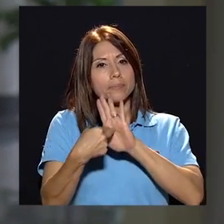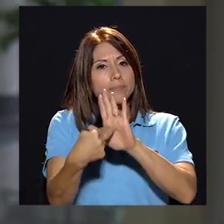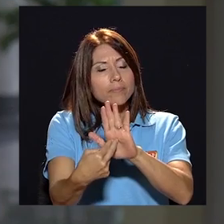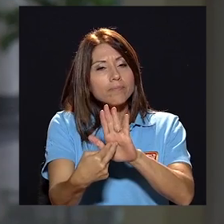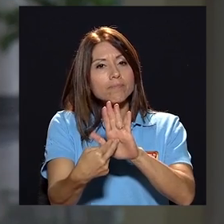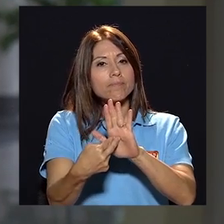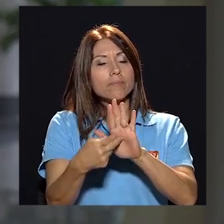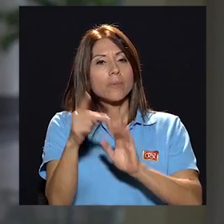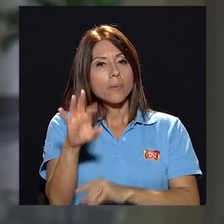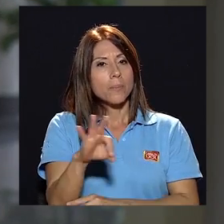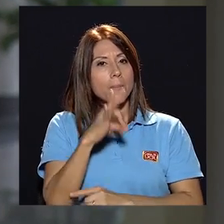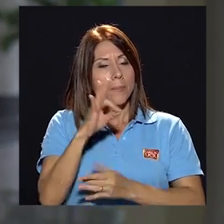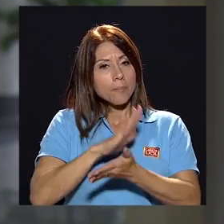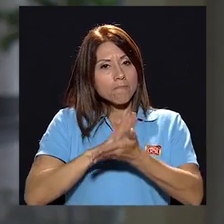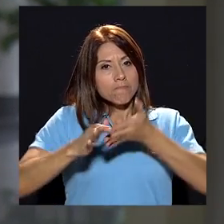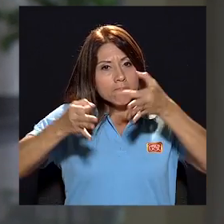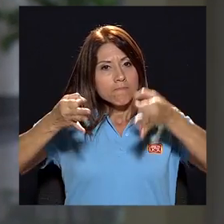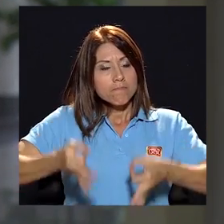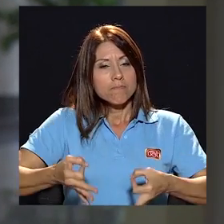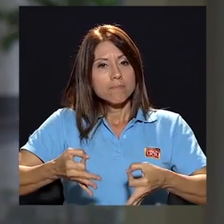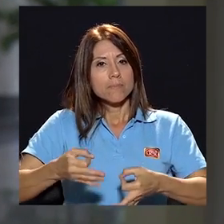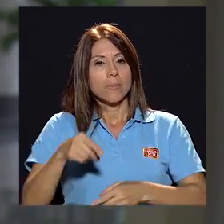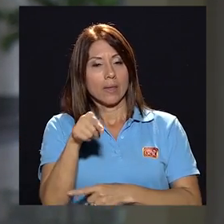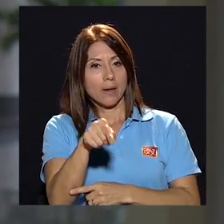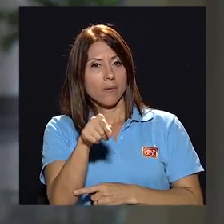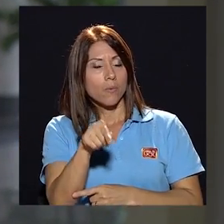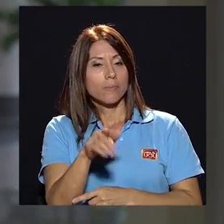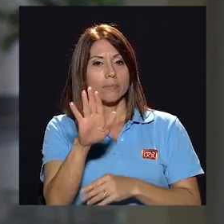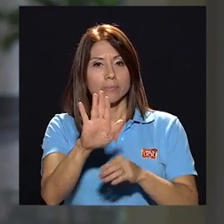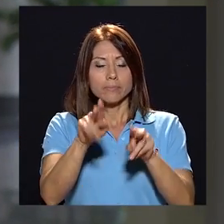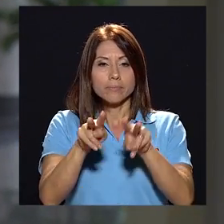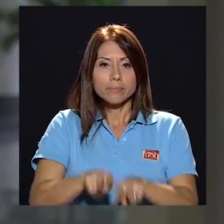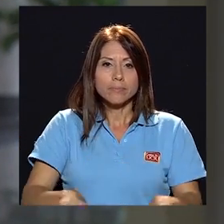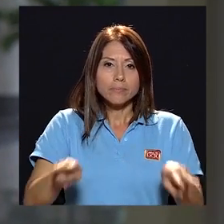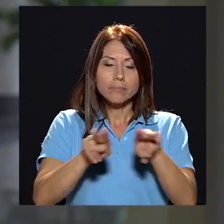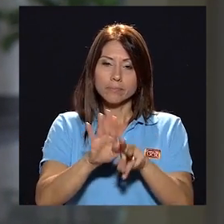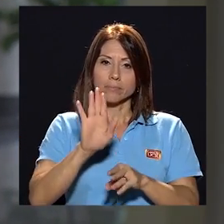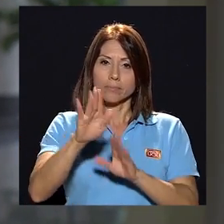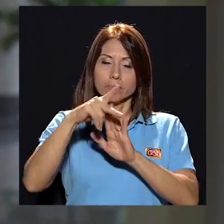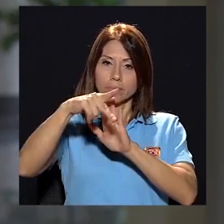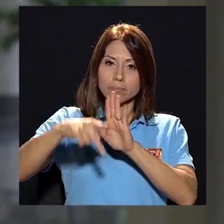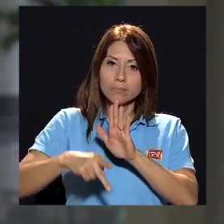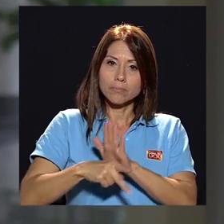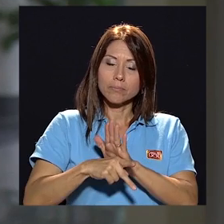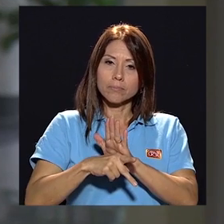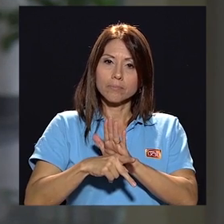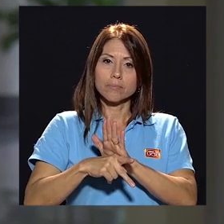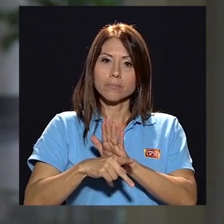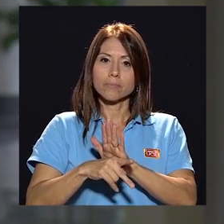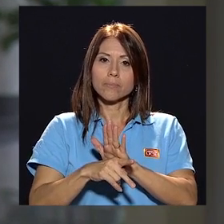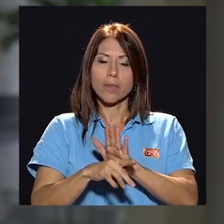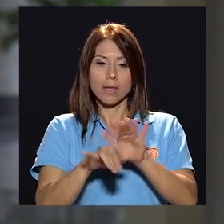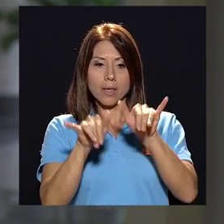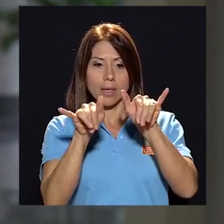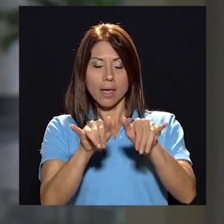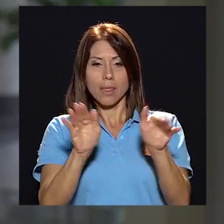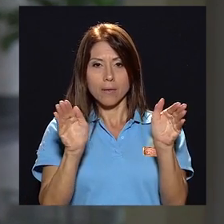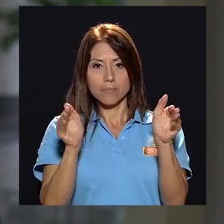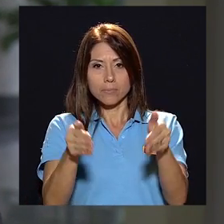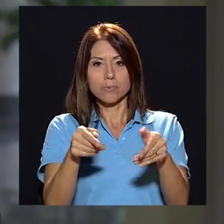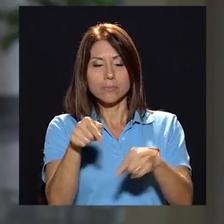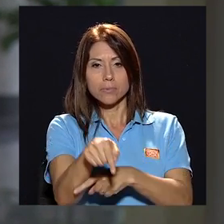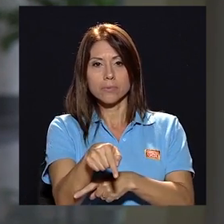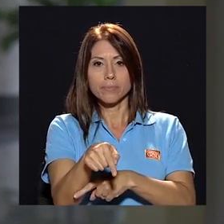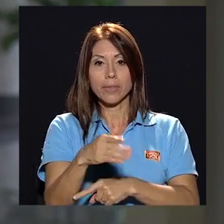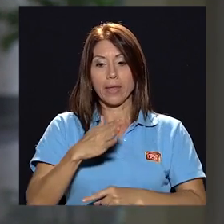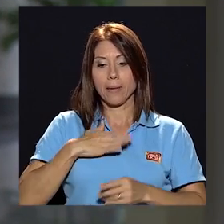representarlo de manera digna en la cual sus valores y sus principios queden plasmados en el